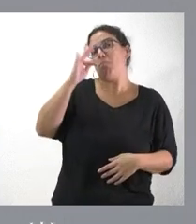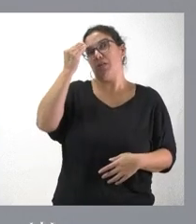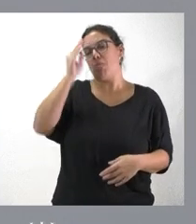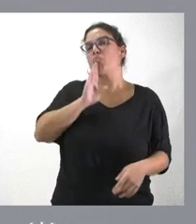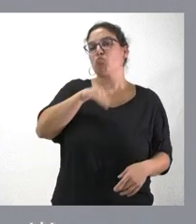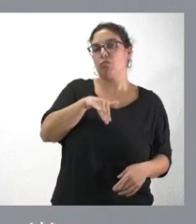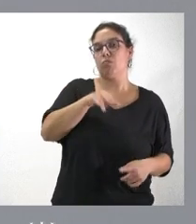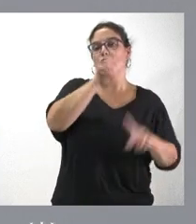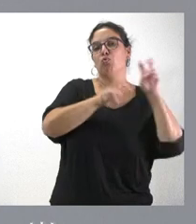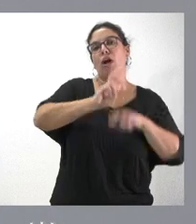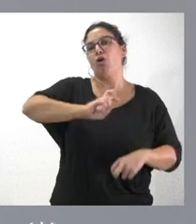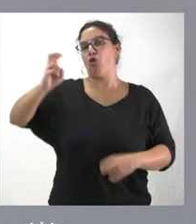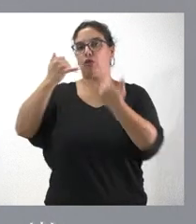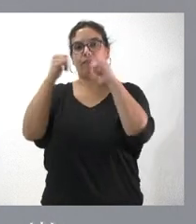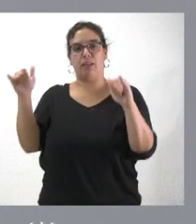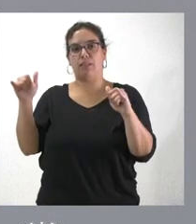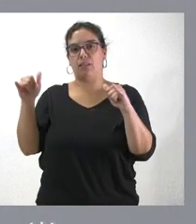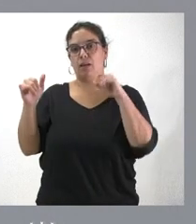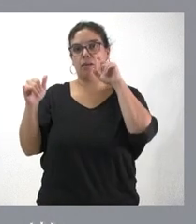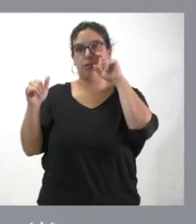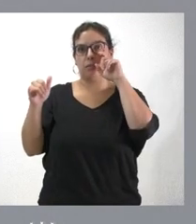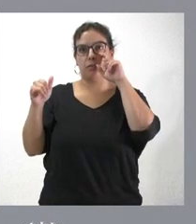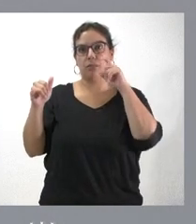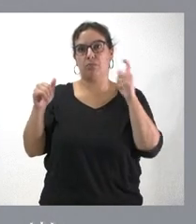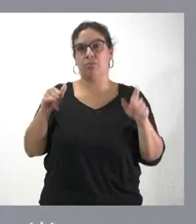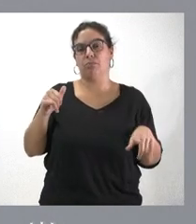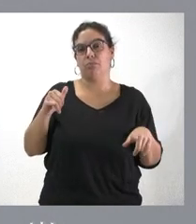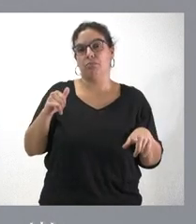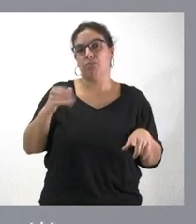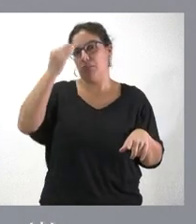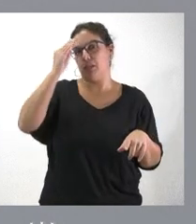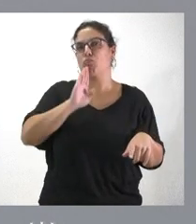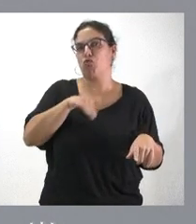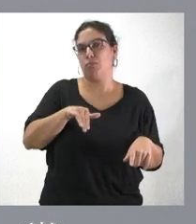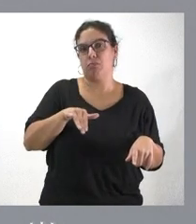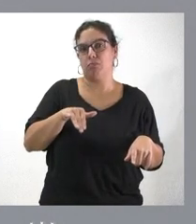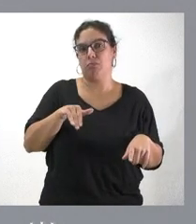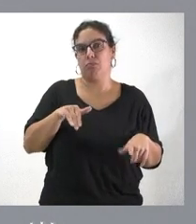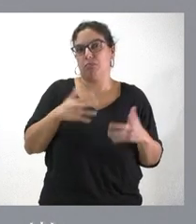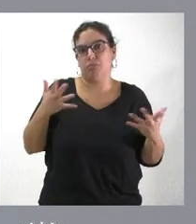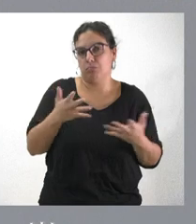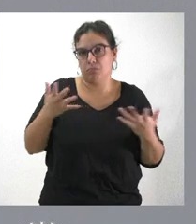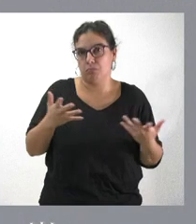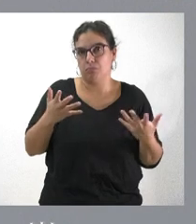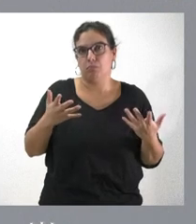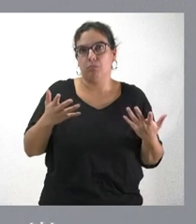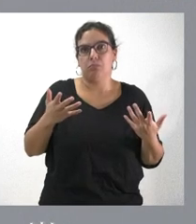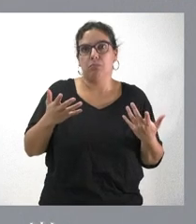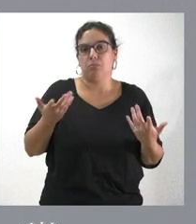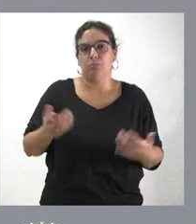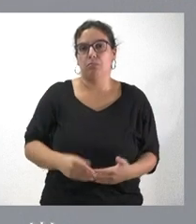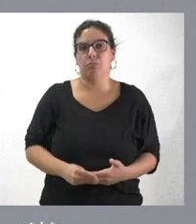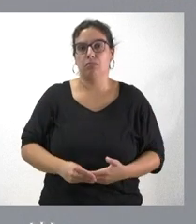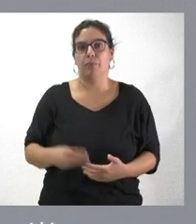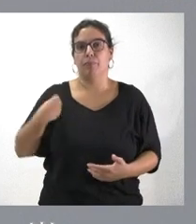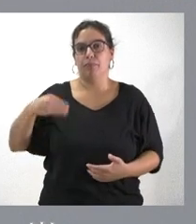día laborable, pues el día más laborable que parecía más oportuno era este, en vez de haber elegido una fecha que no era festivo, no lo ha sido actualmente en